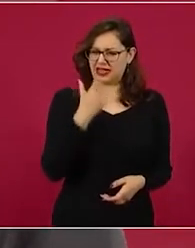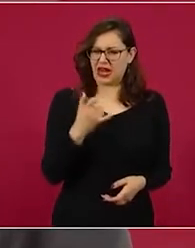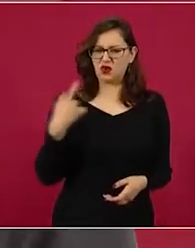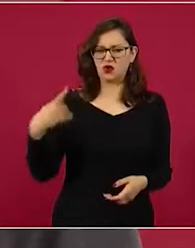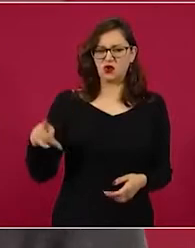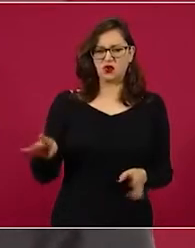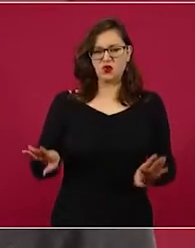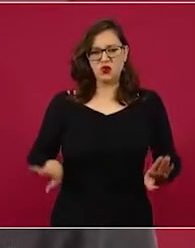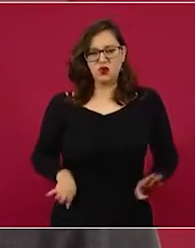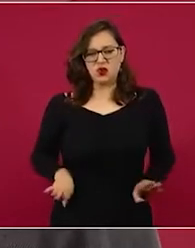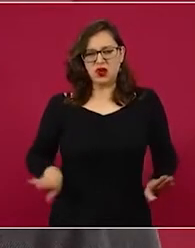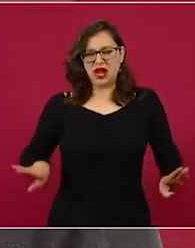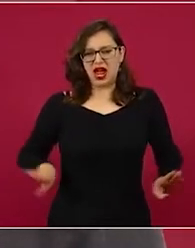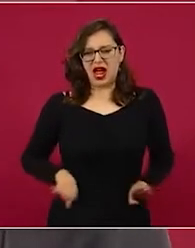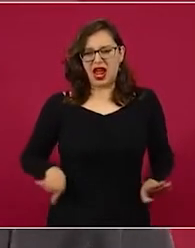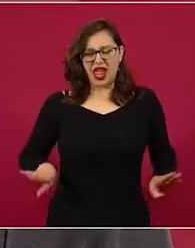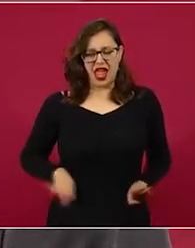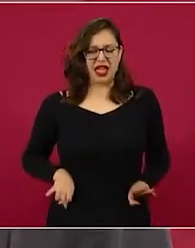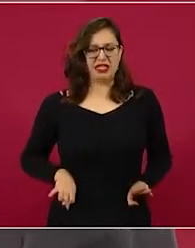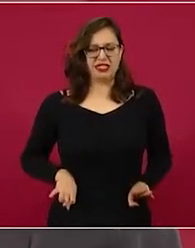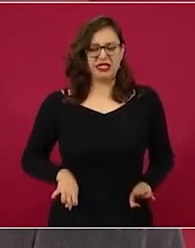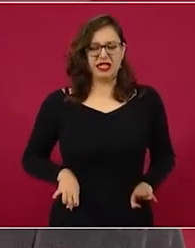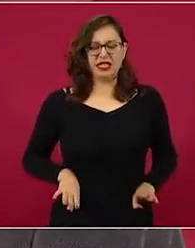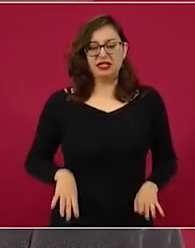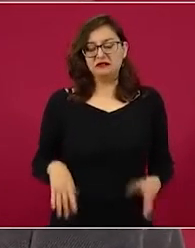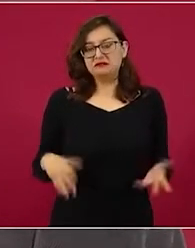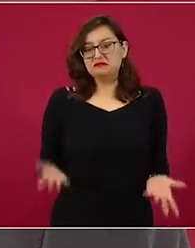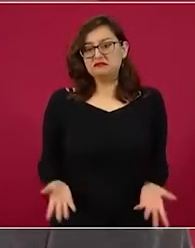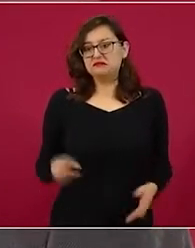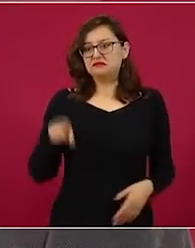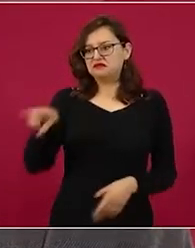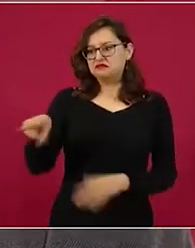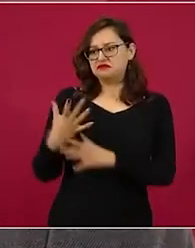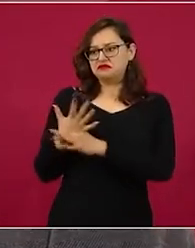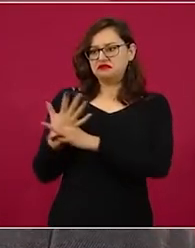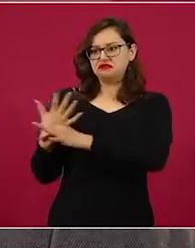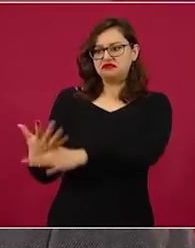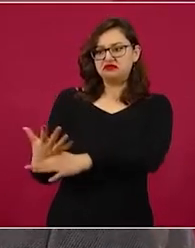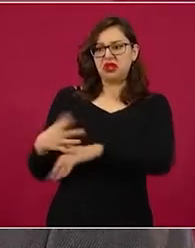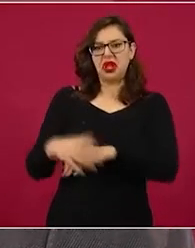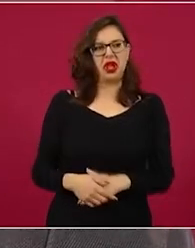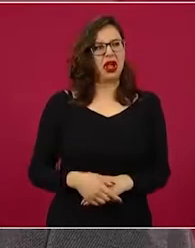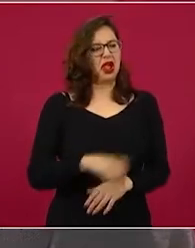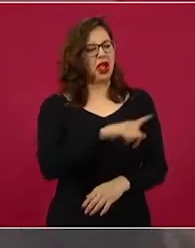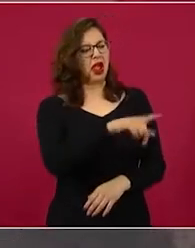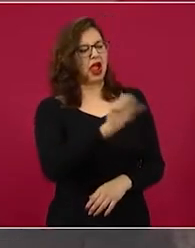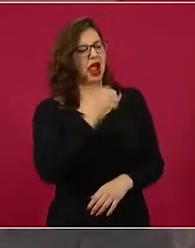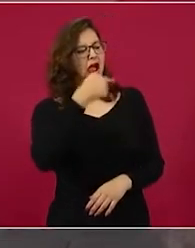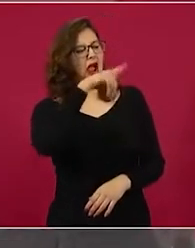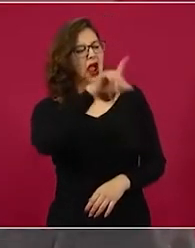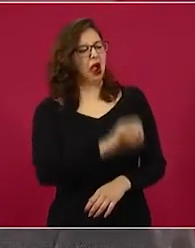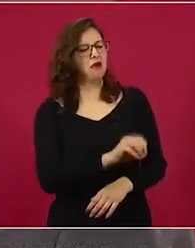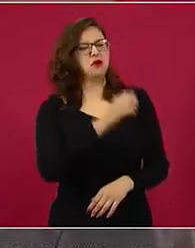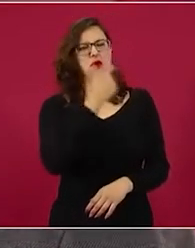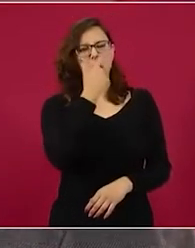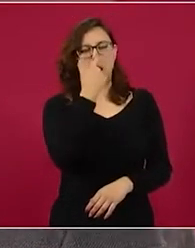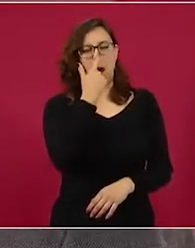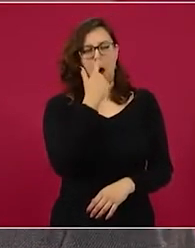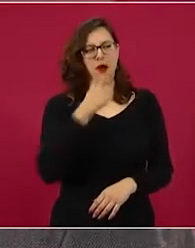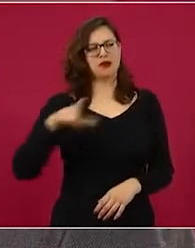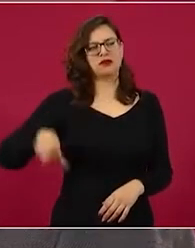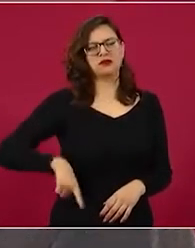dicen es un gobierno autoritario antidemocrático,